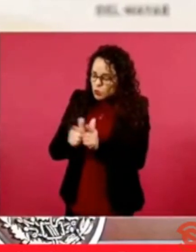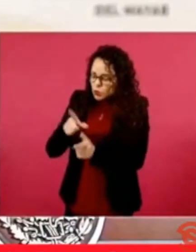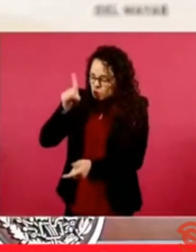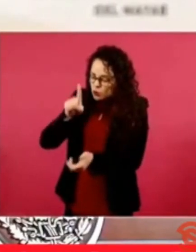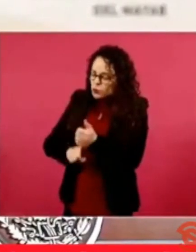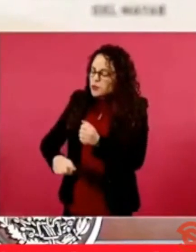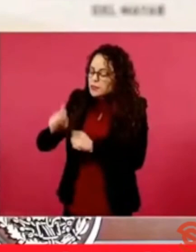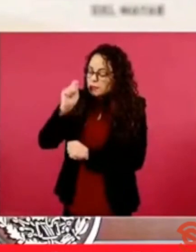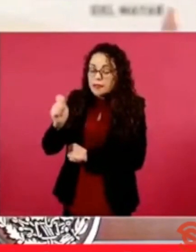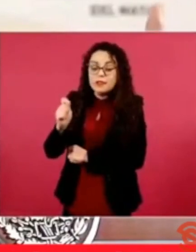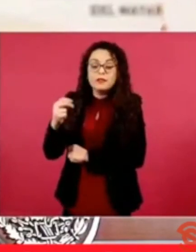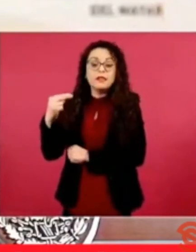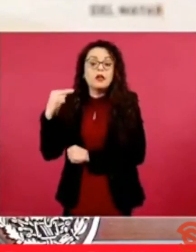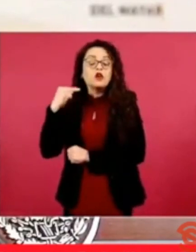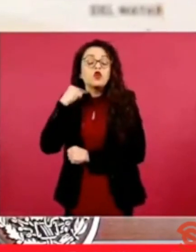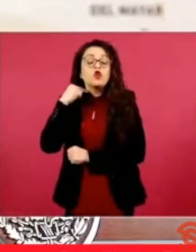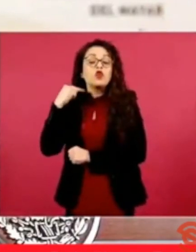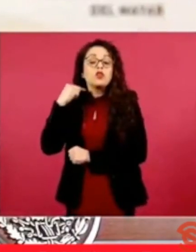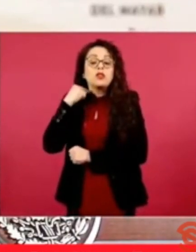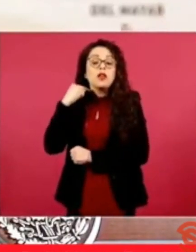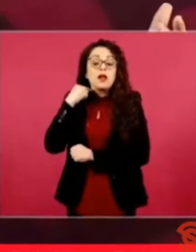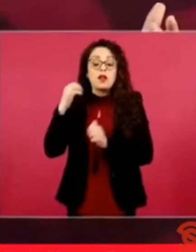con observadores